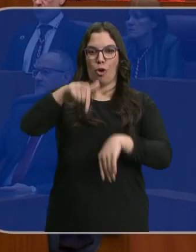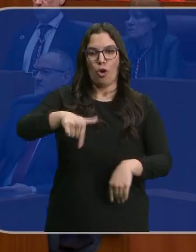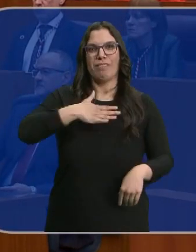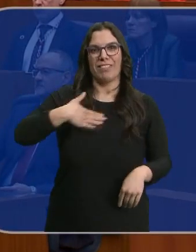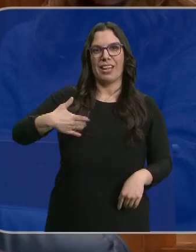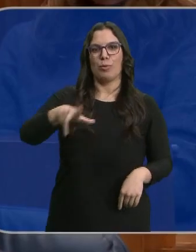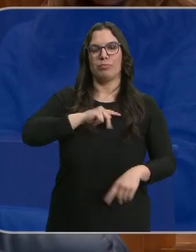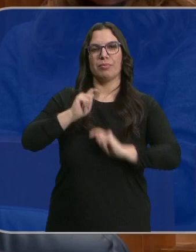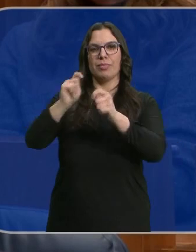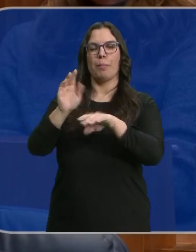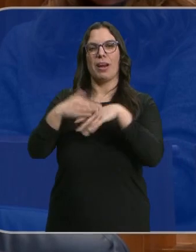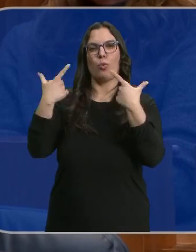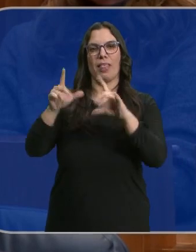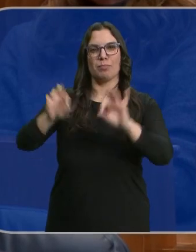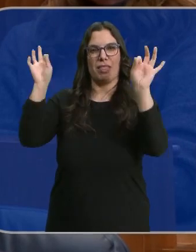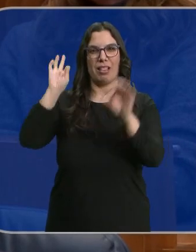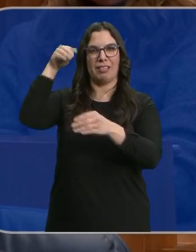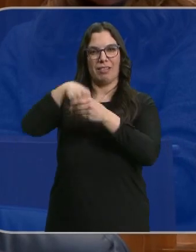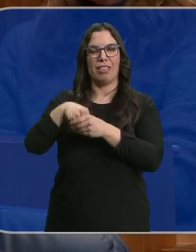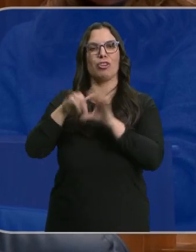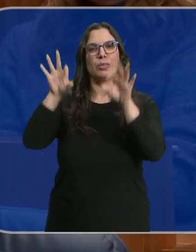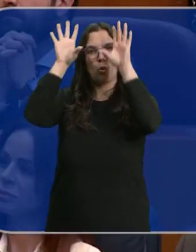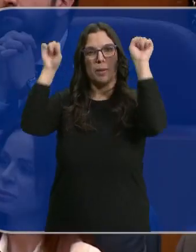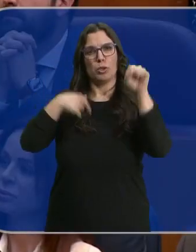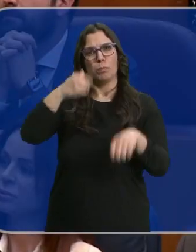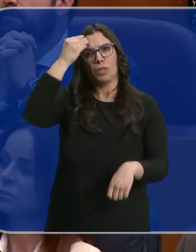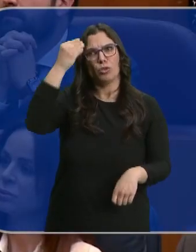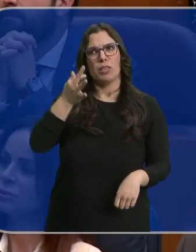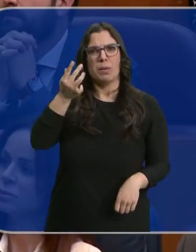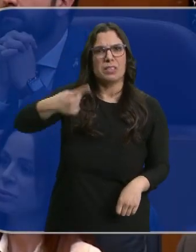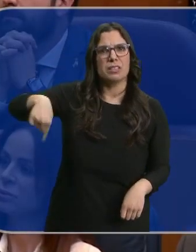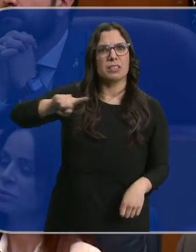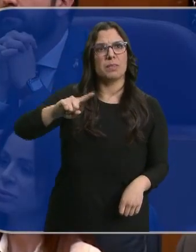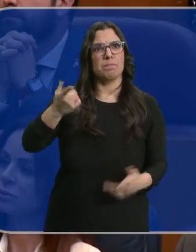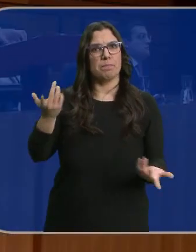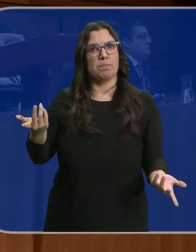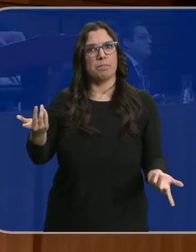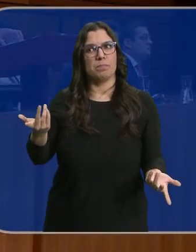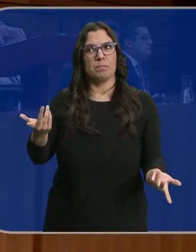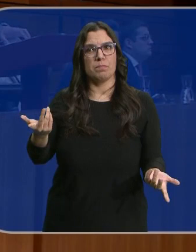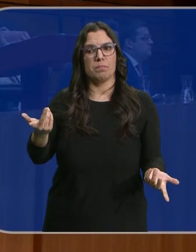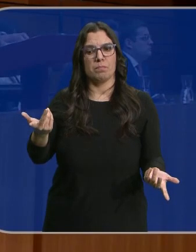hoy a la Unidad Especial de Intervención de la Guardia Civil, que creo además que era un